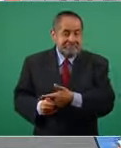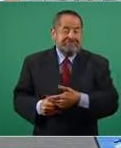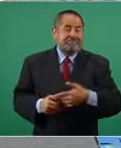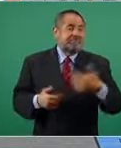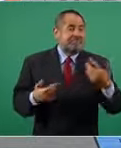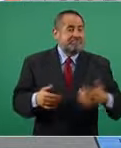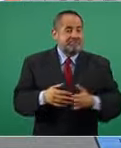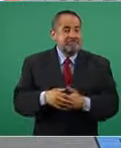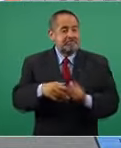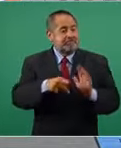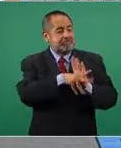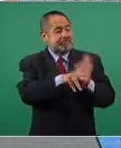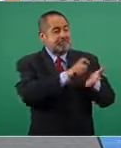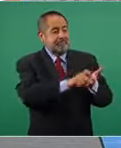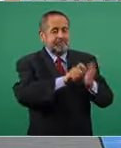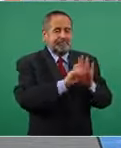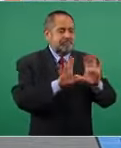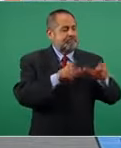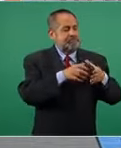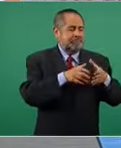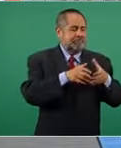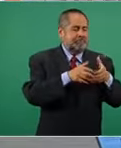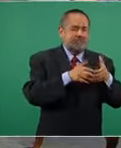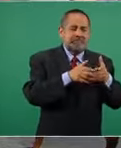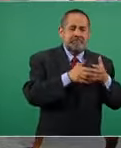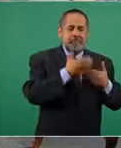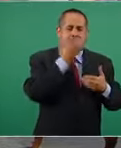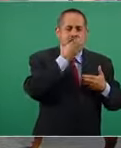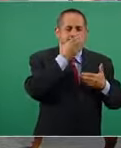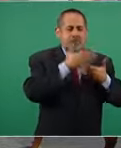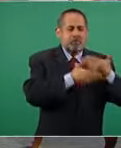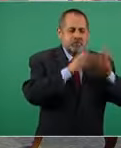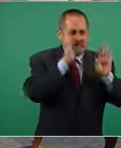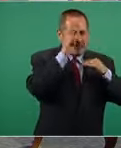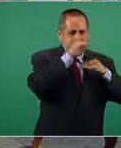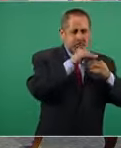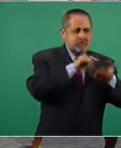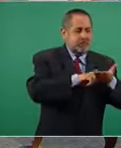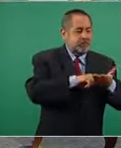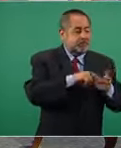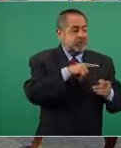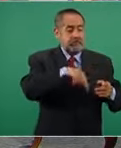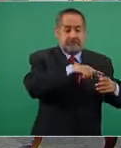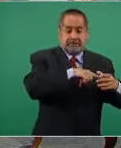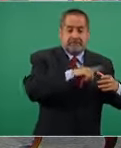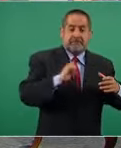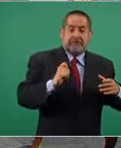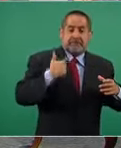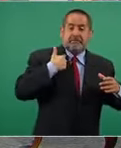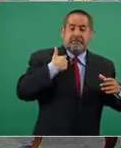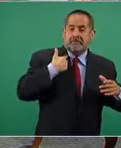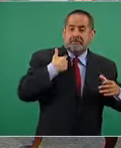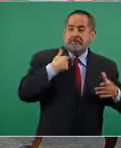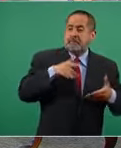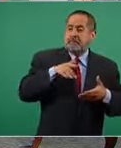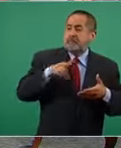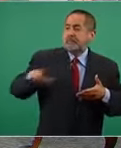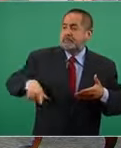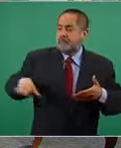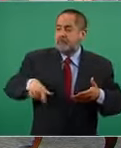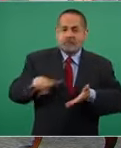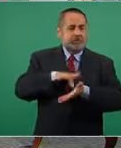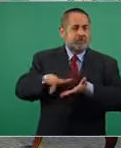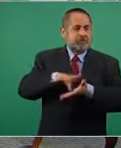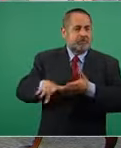la prensa conservadora los que apoyaban a los gobiernos